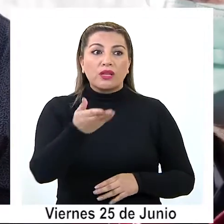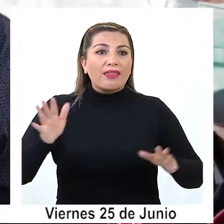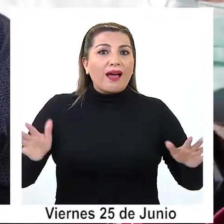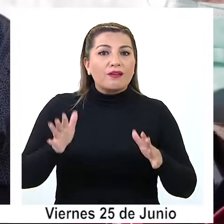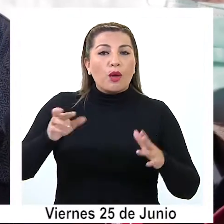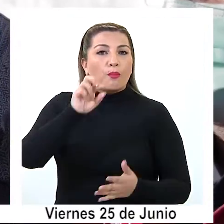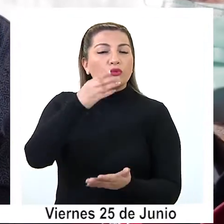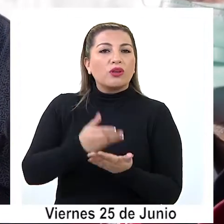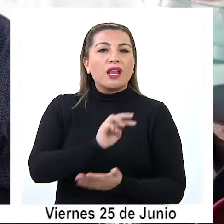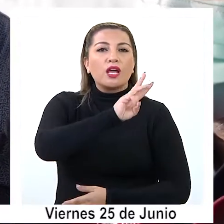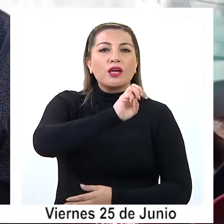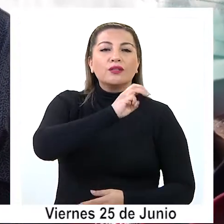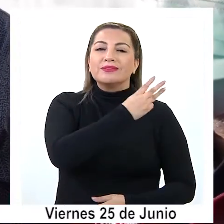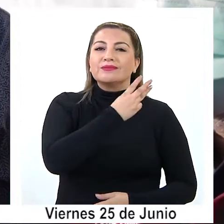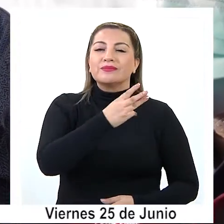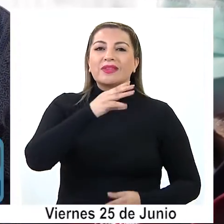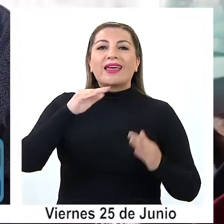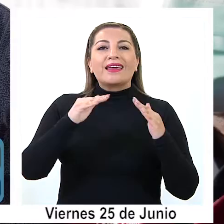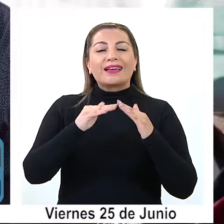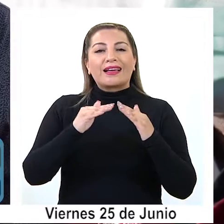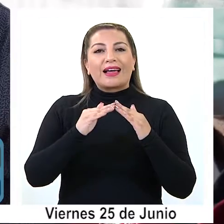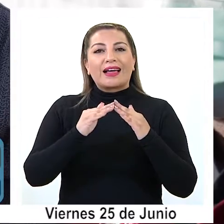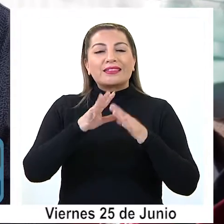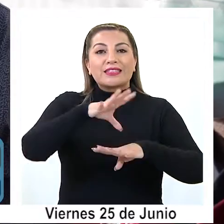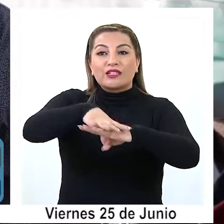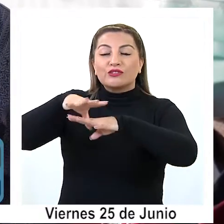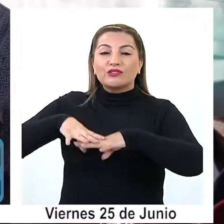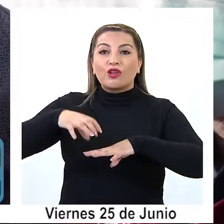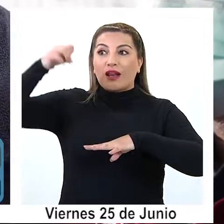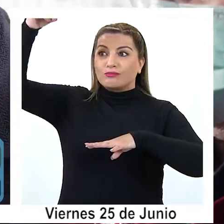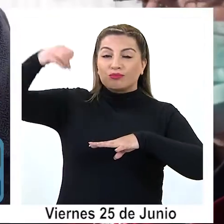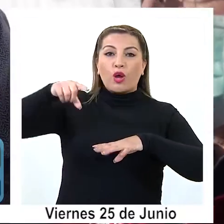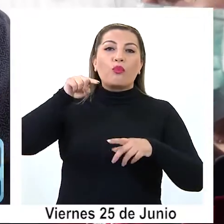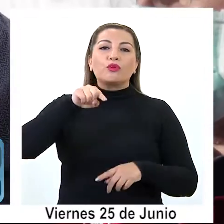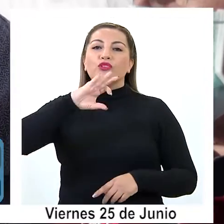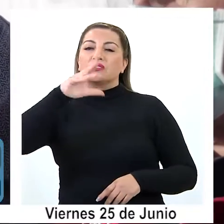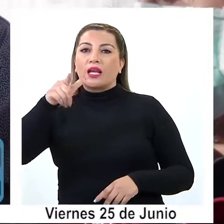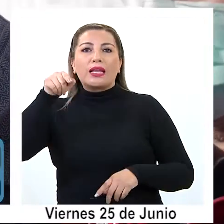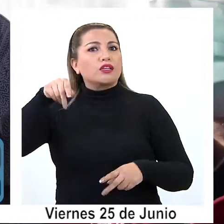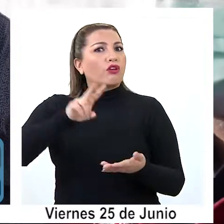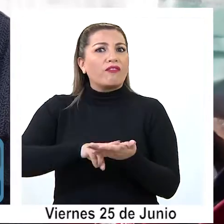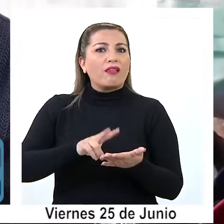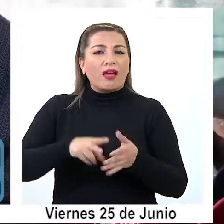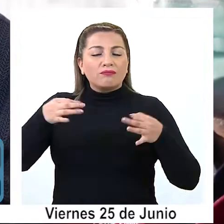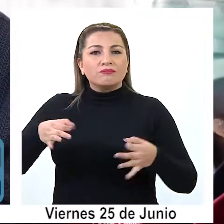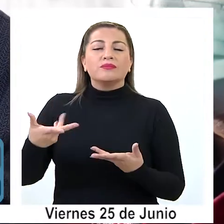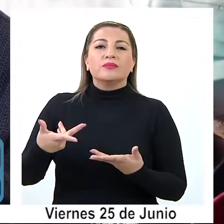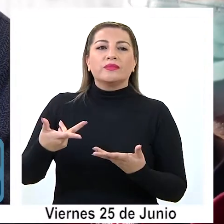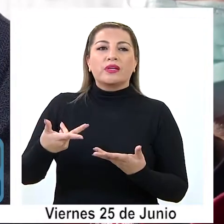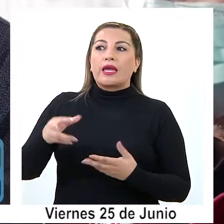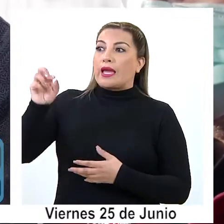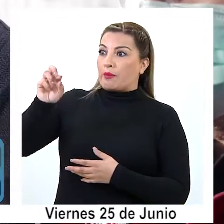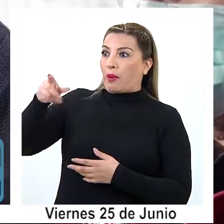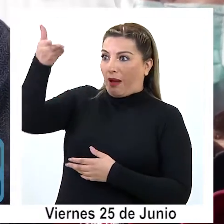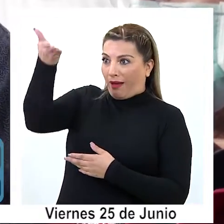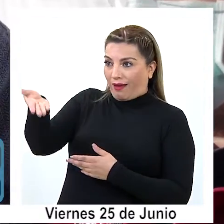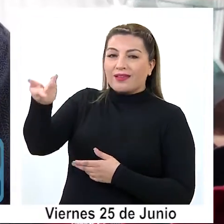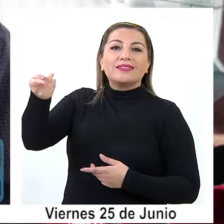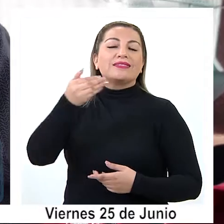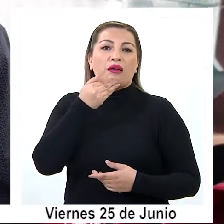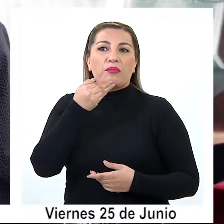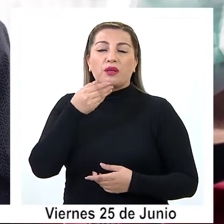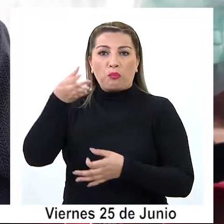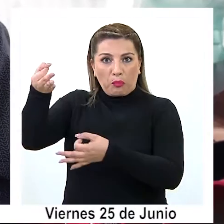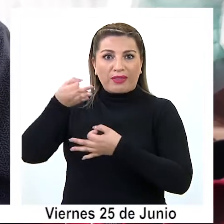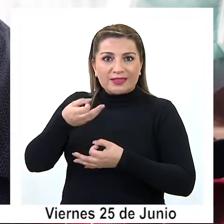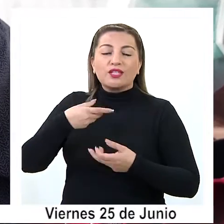a postular en la página web www.casasolar.cl, que es un beneficio real. Aquí en donde en el Sánchez puede dar cuenta, estaba el papá del beneficiario, en que investigan también